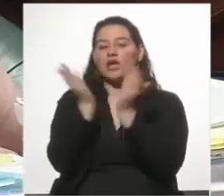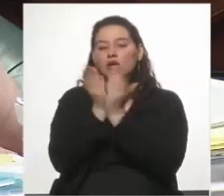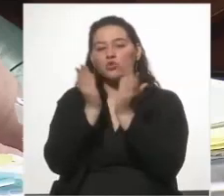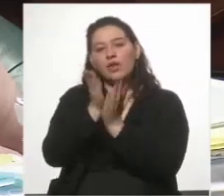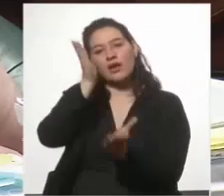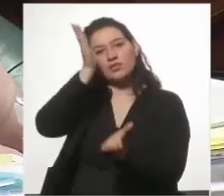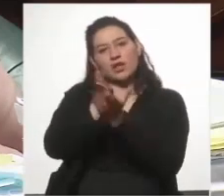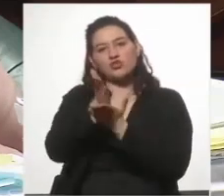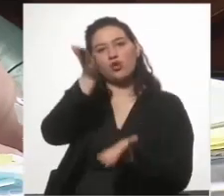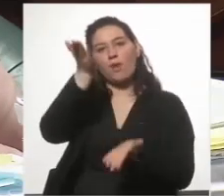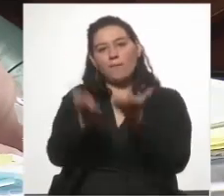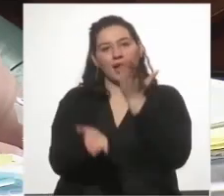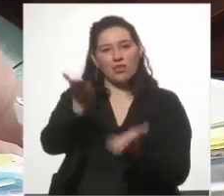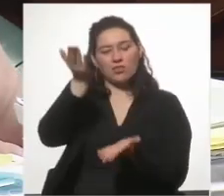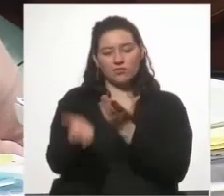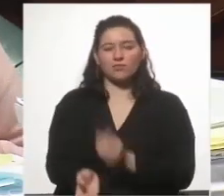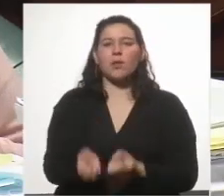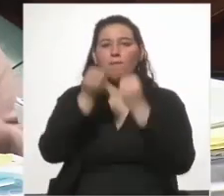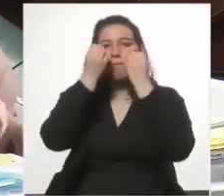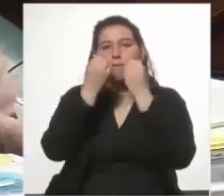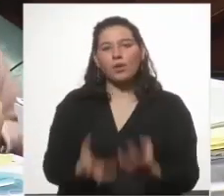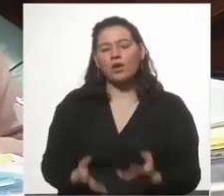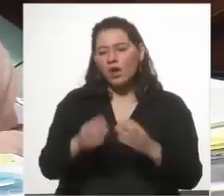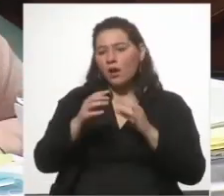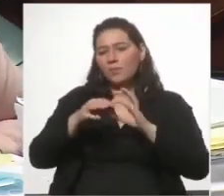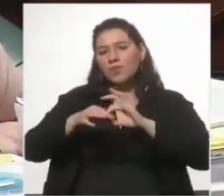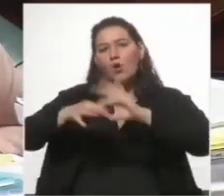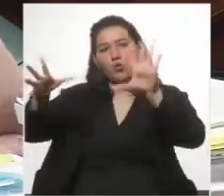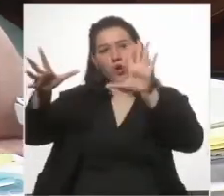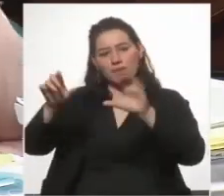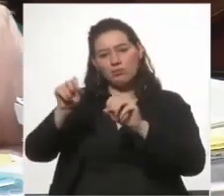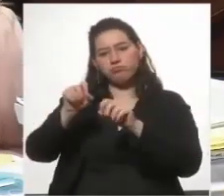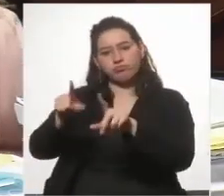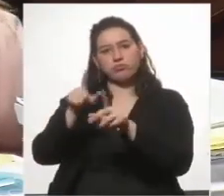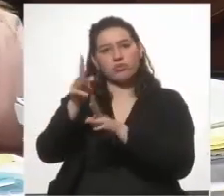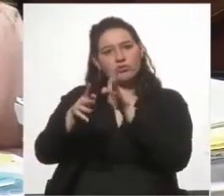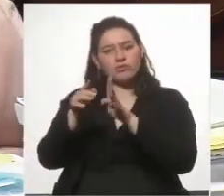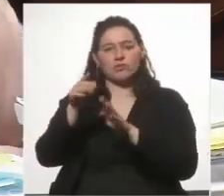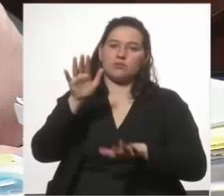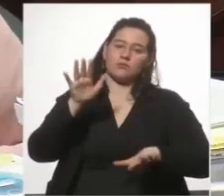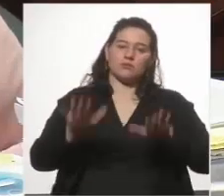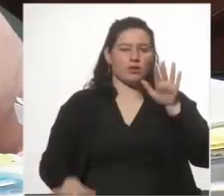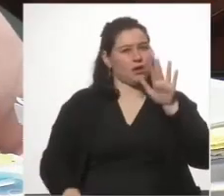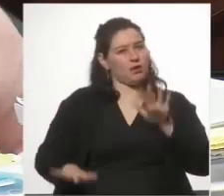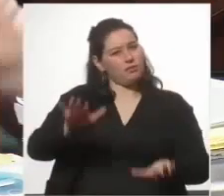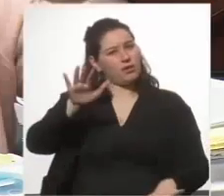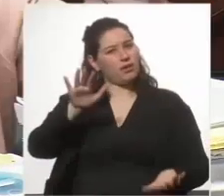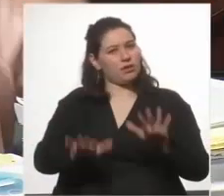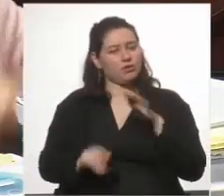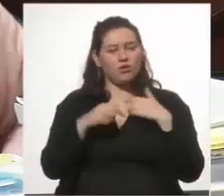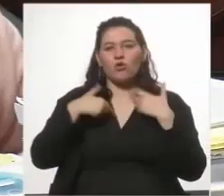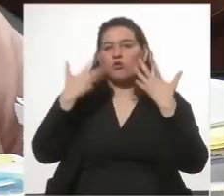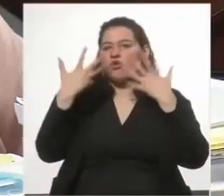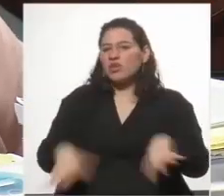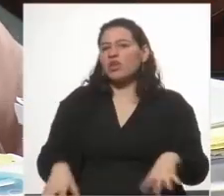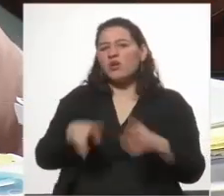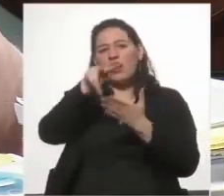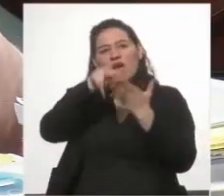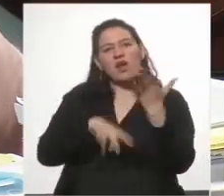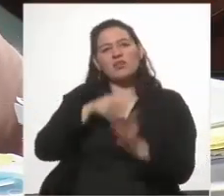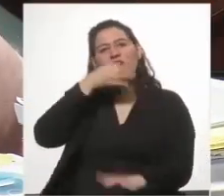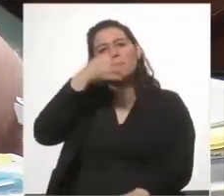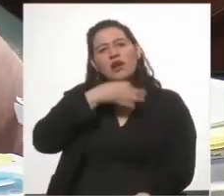comparado. Porque la autonomía técnica es muy relativa. Yo no les quiero leer las